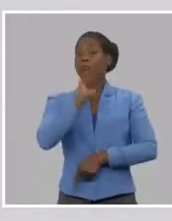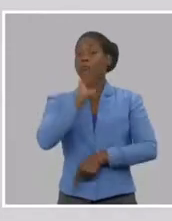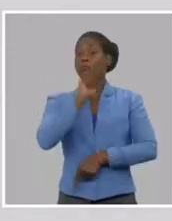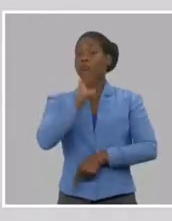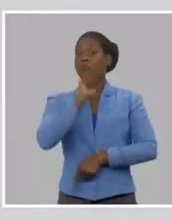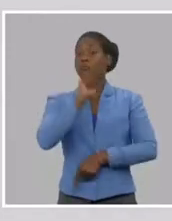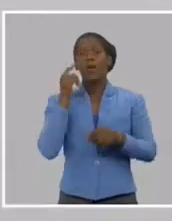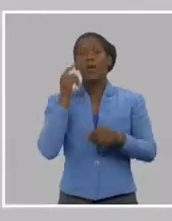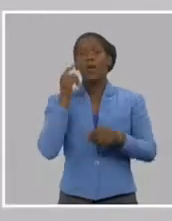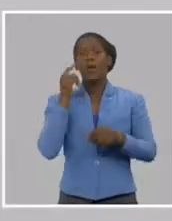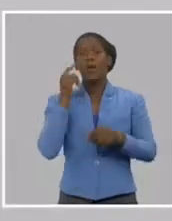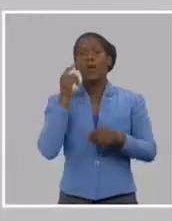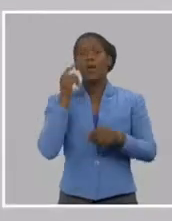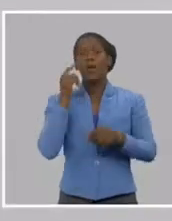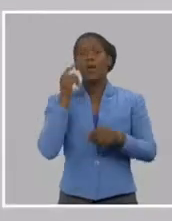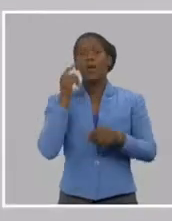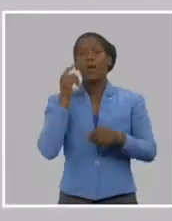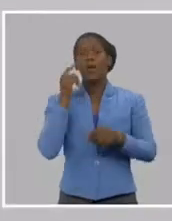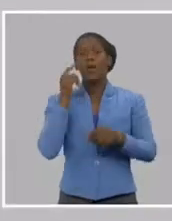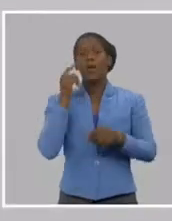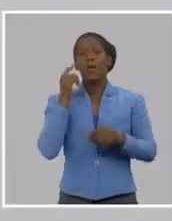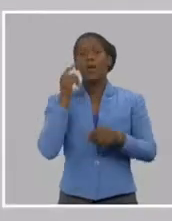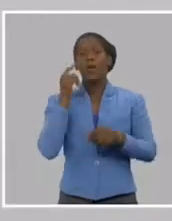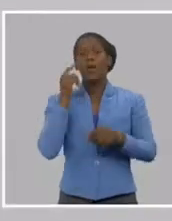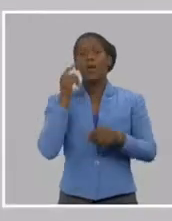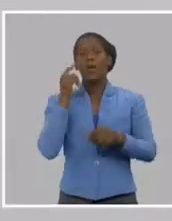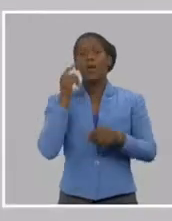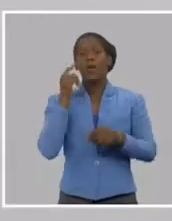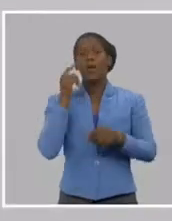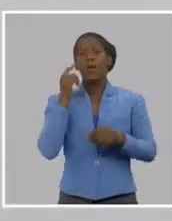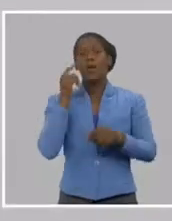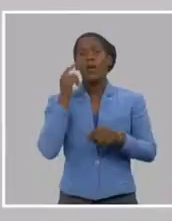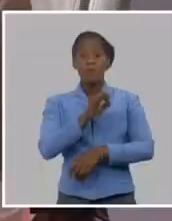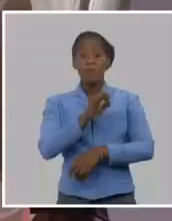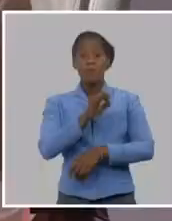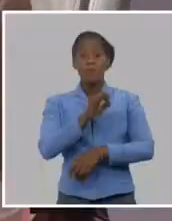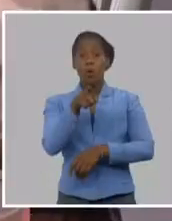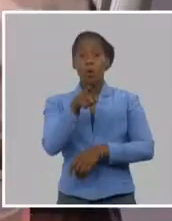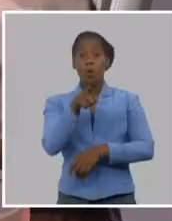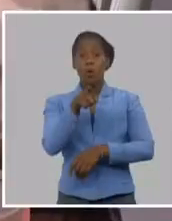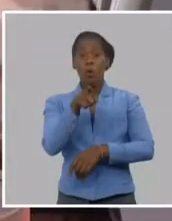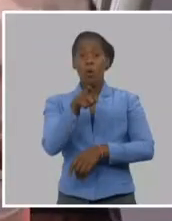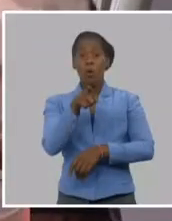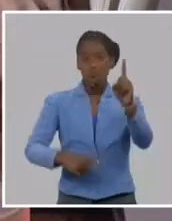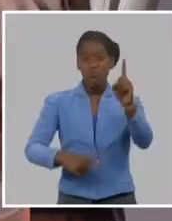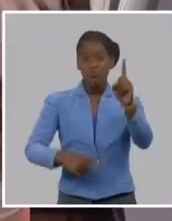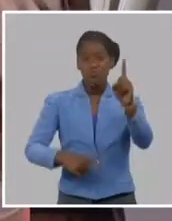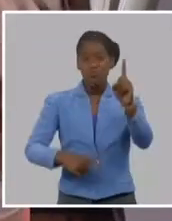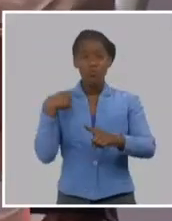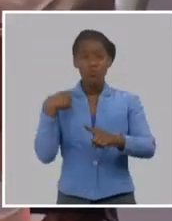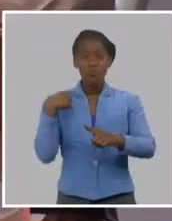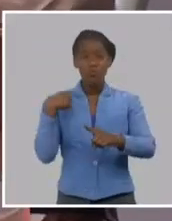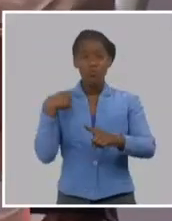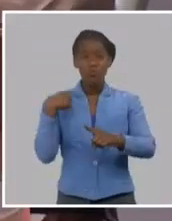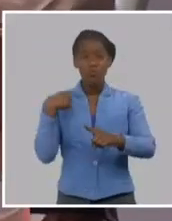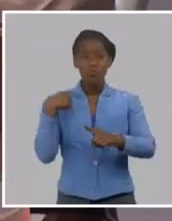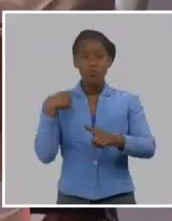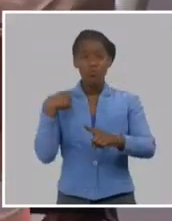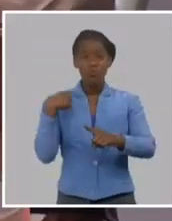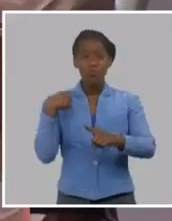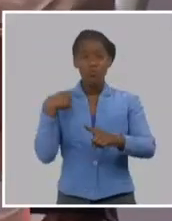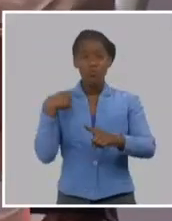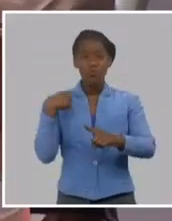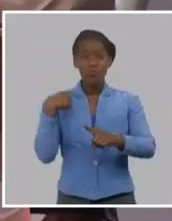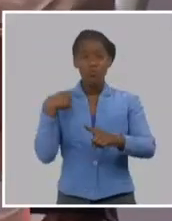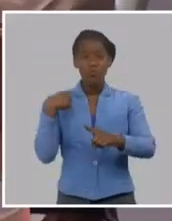los rebeldes, el que le lleve una carta, el le sirve de mensajero, el que le cree en el ambiente, el que le difunde la historia no su verdad